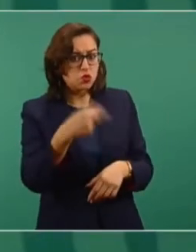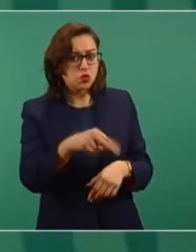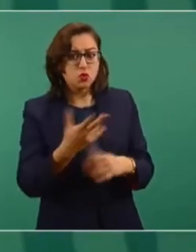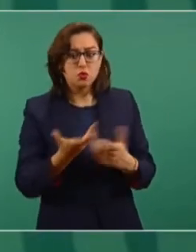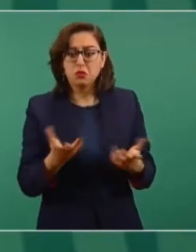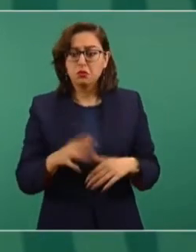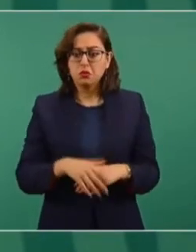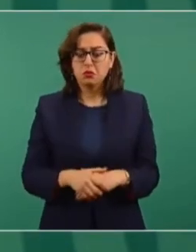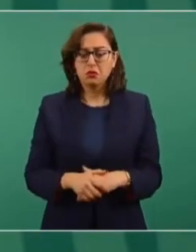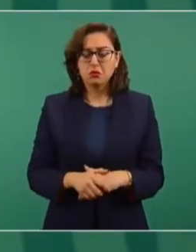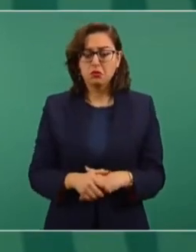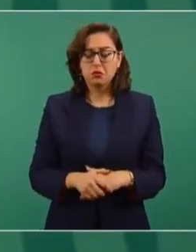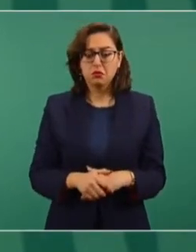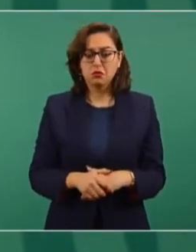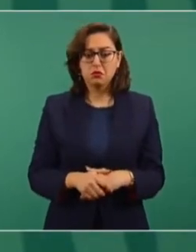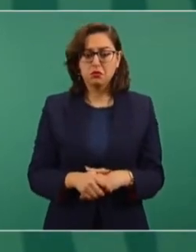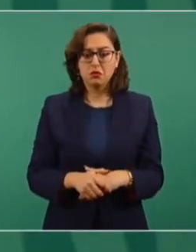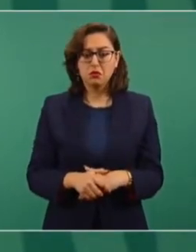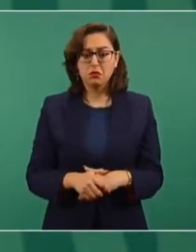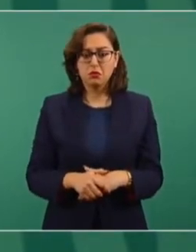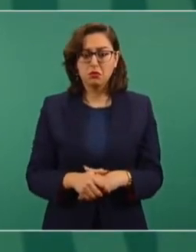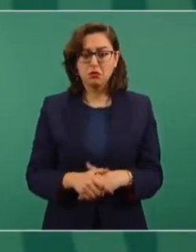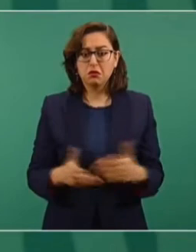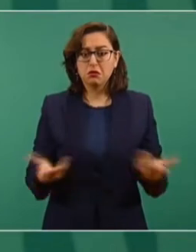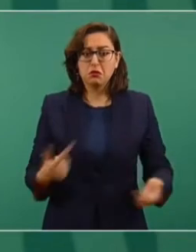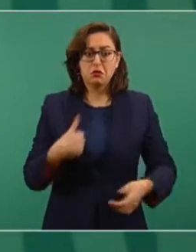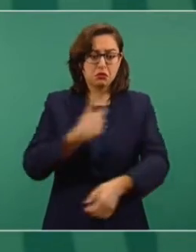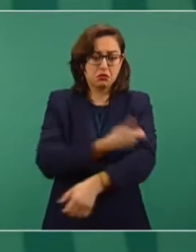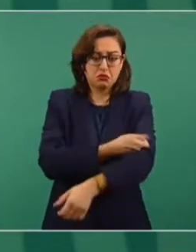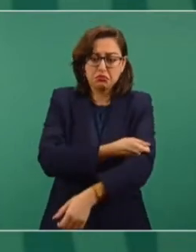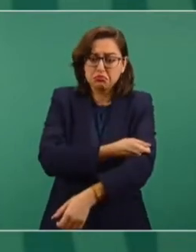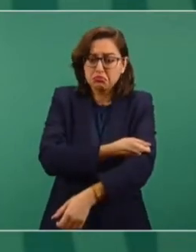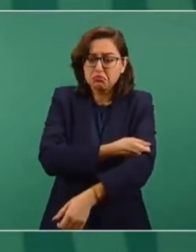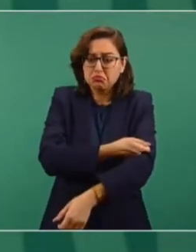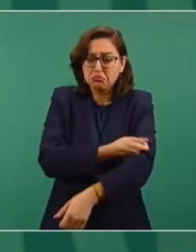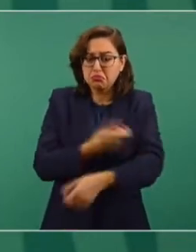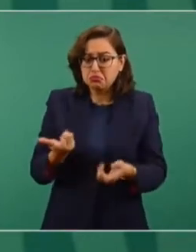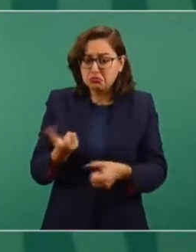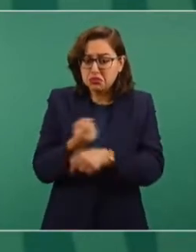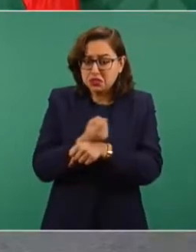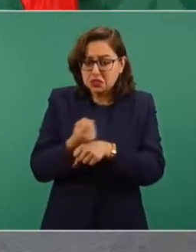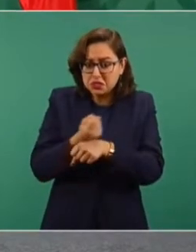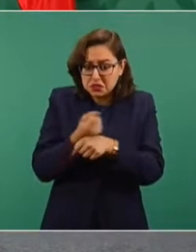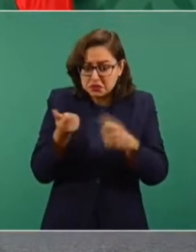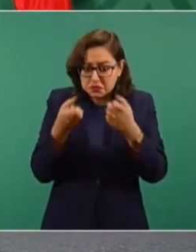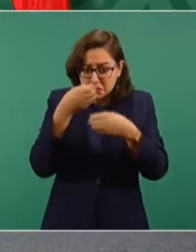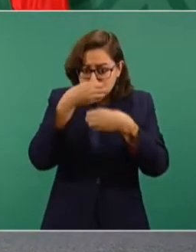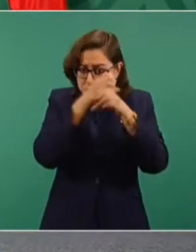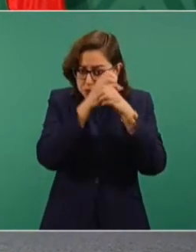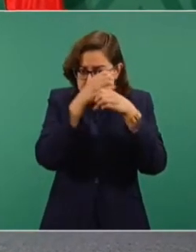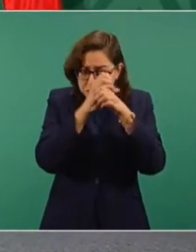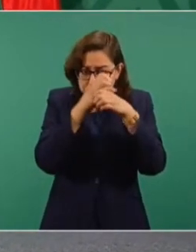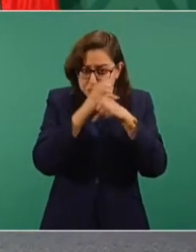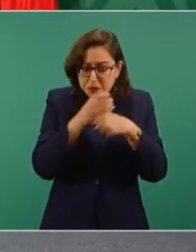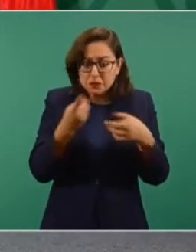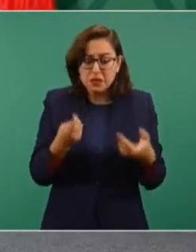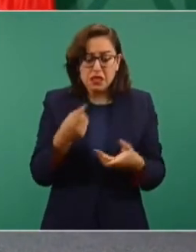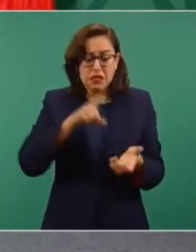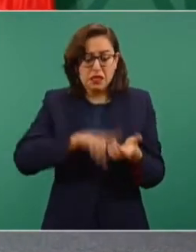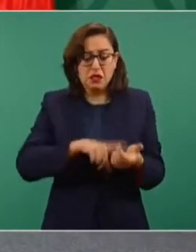pues me sacaron sangre para ver cuántos